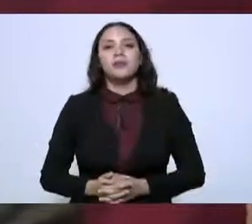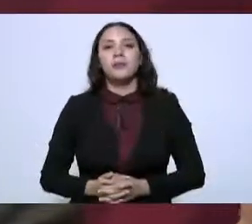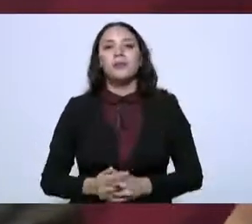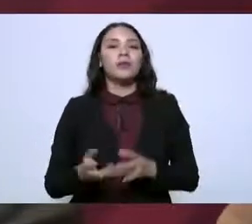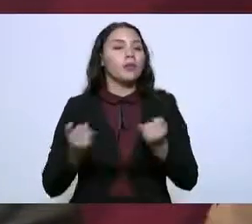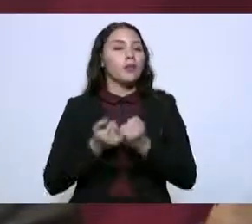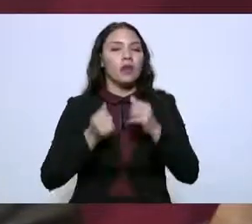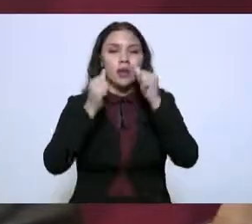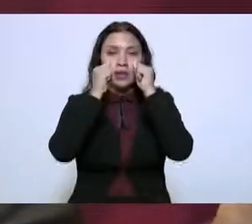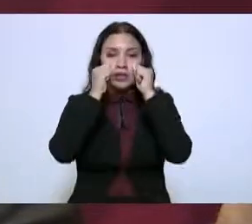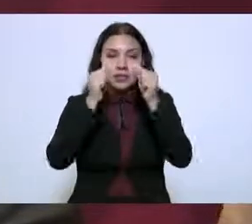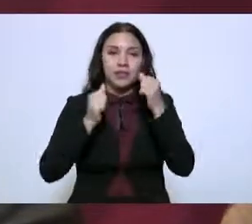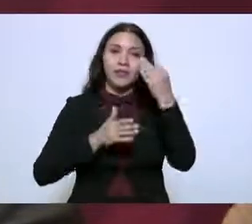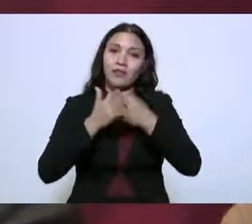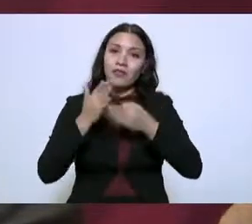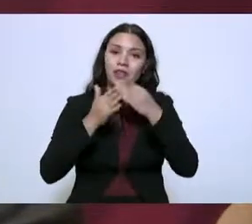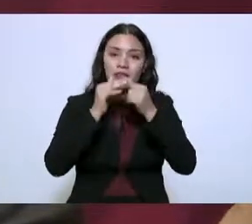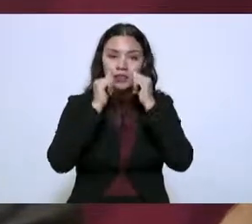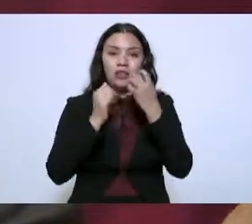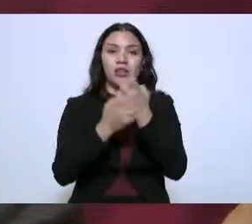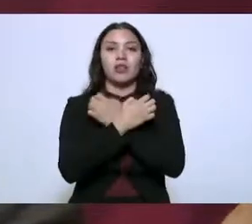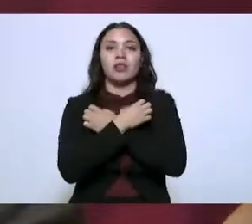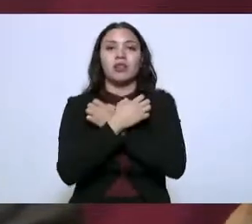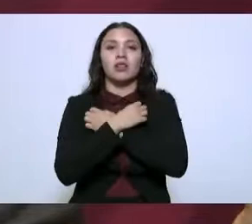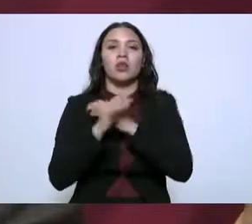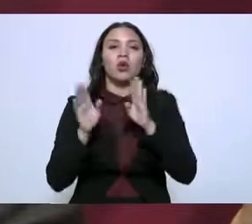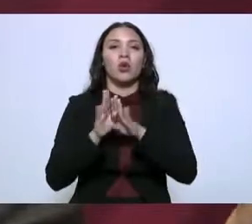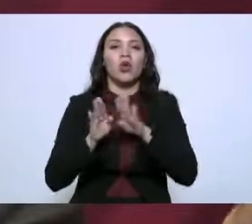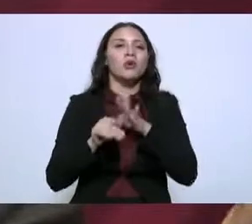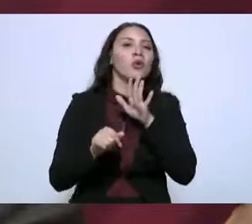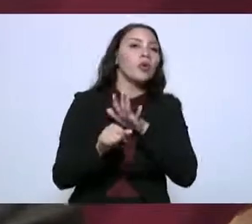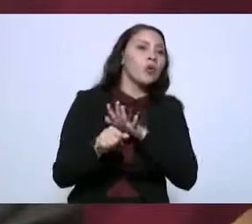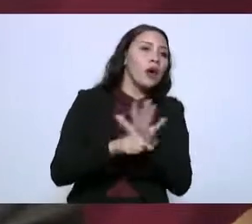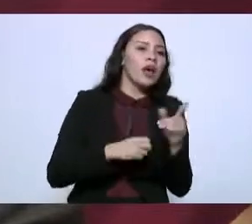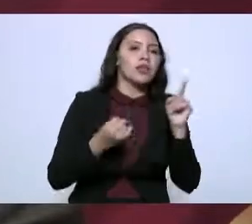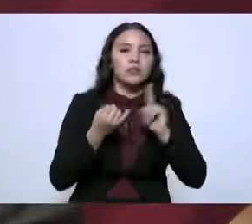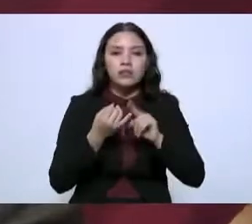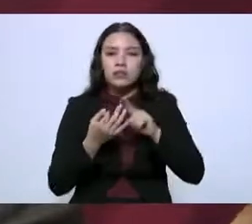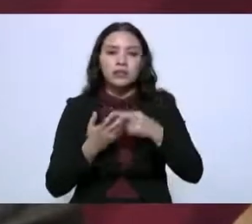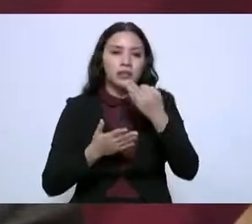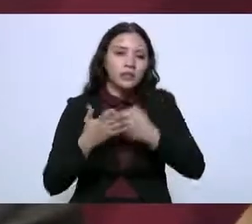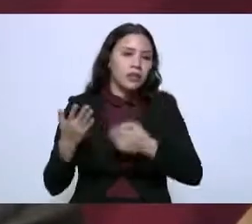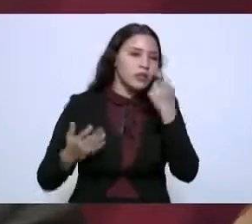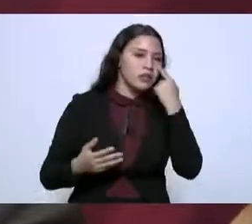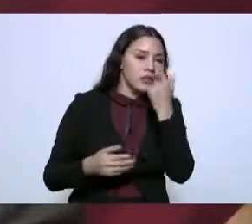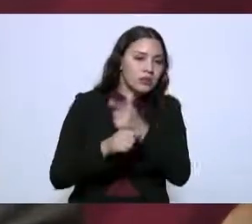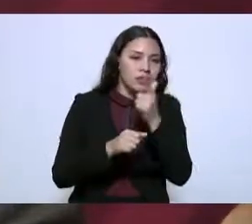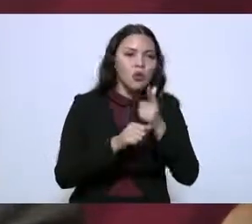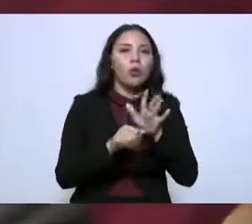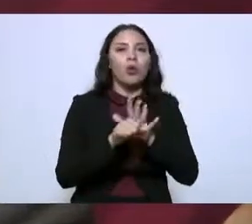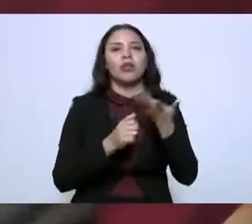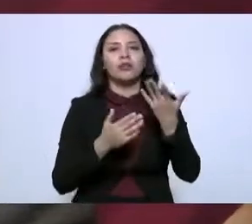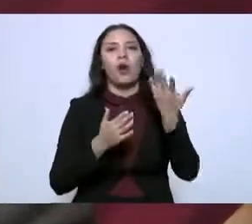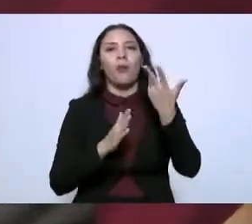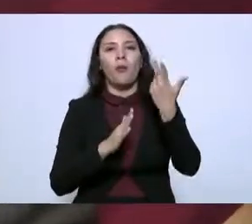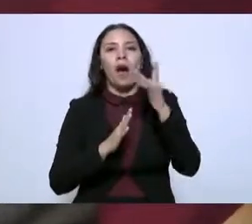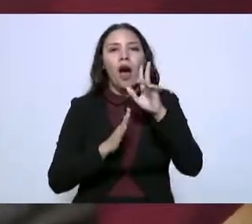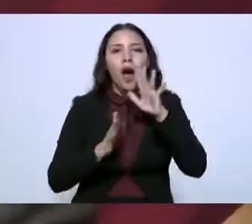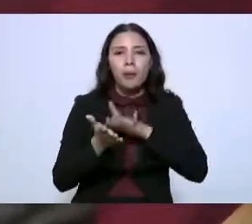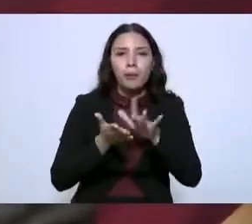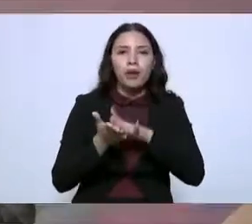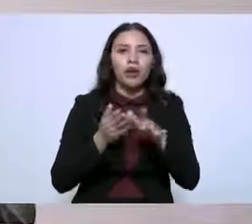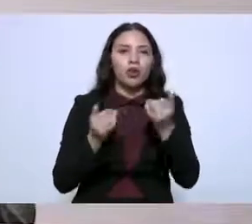atender el rezago educativo, de acuerdo a las condiciones locales, incorporando herramientas de innovación